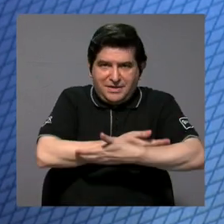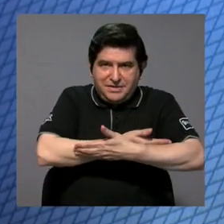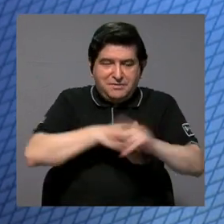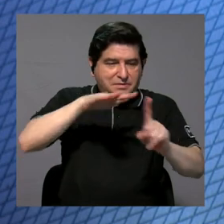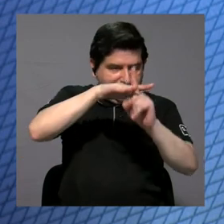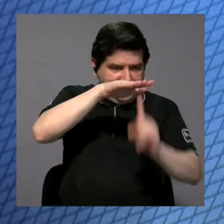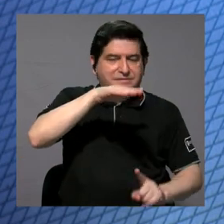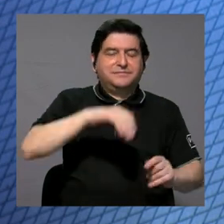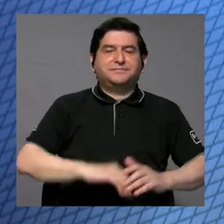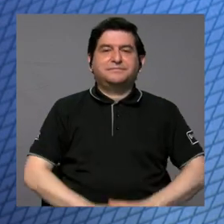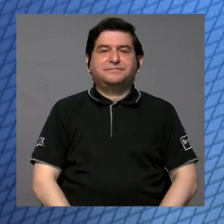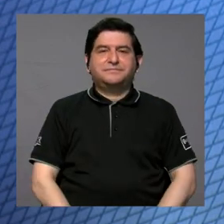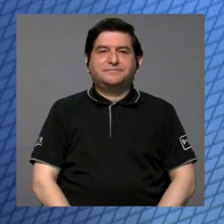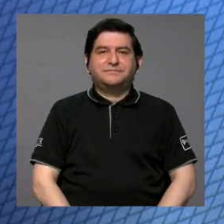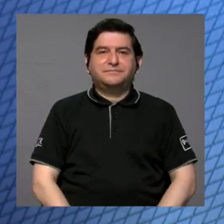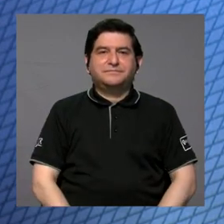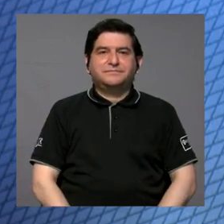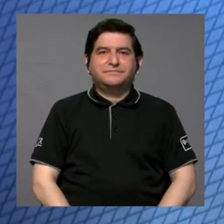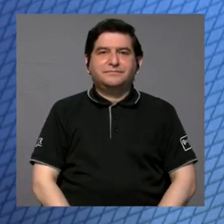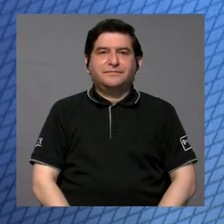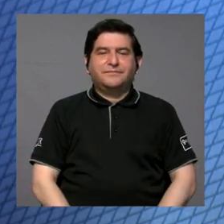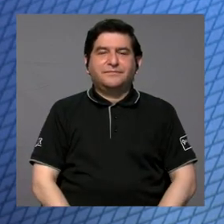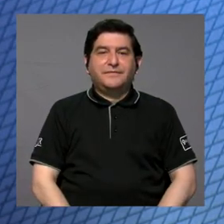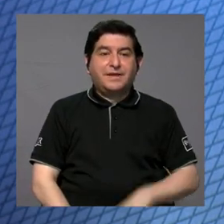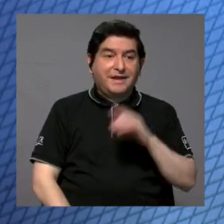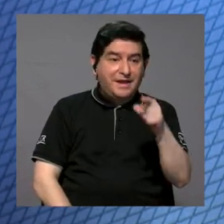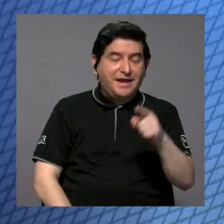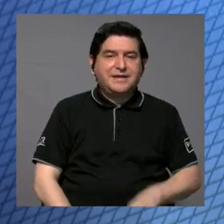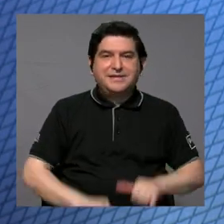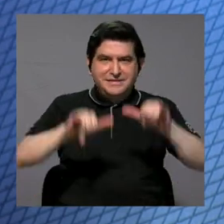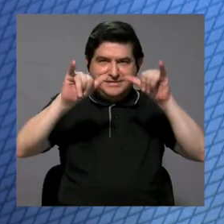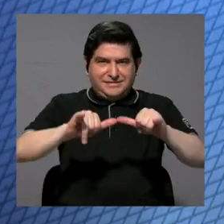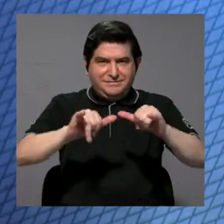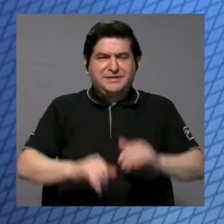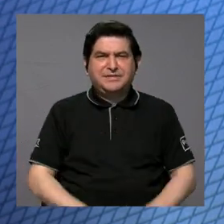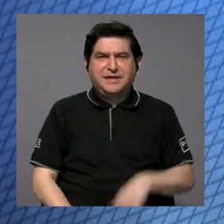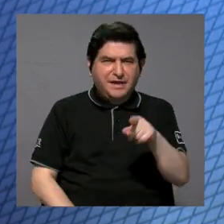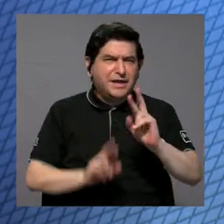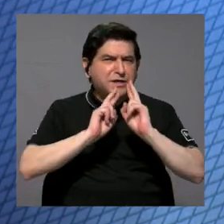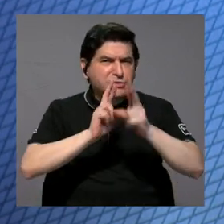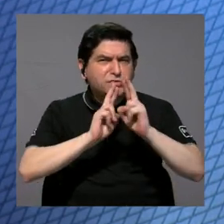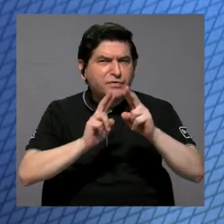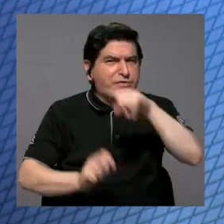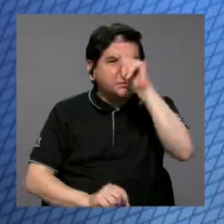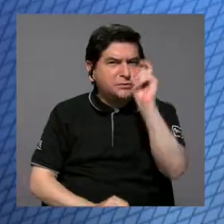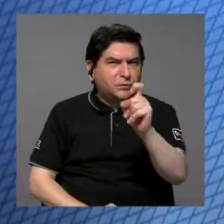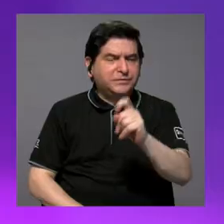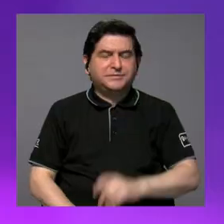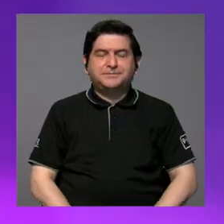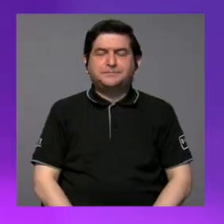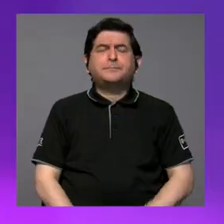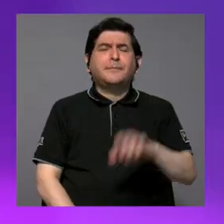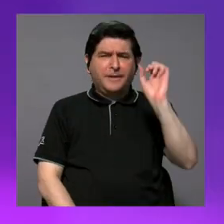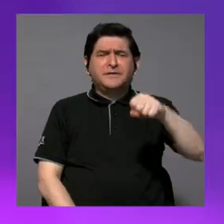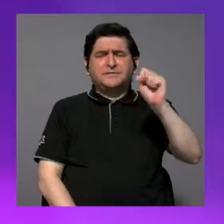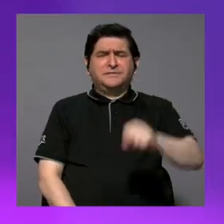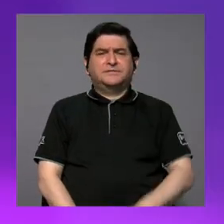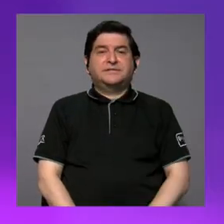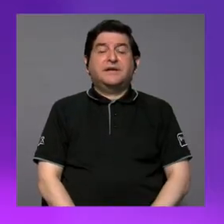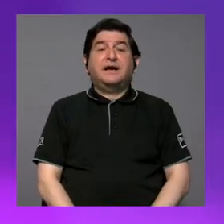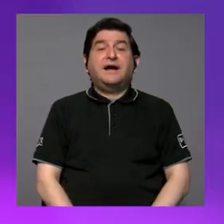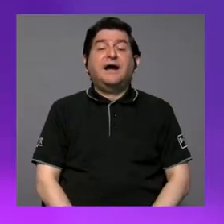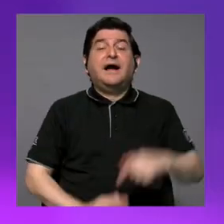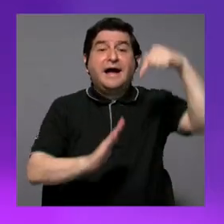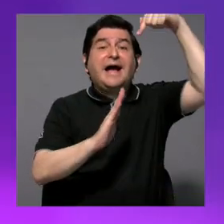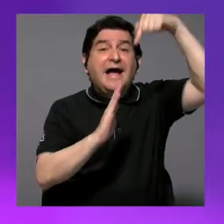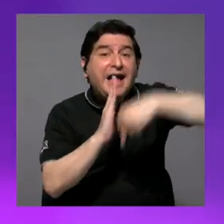desaparecida, ¿verdad?, y en eso es donde está sostenido. No sé si eso contesta tu pregunta. Sí, no, absolutamente quisiera que... y